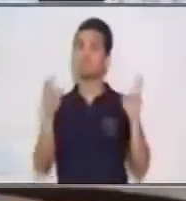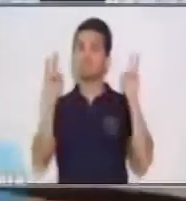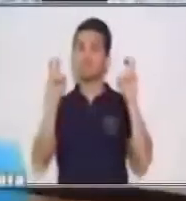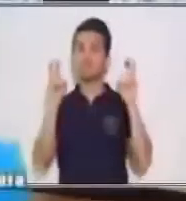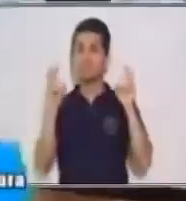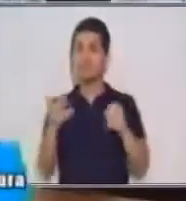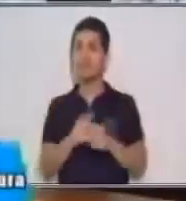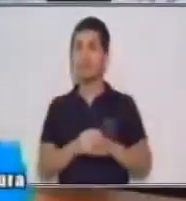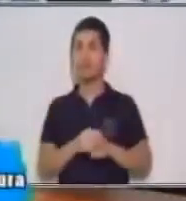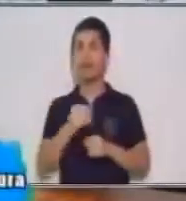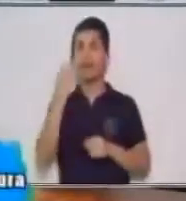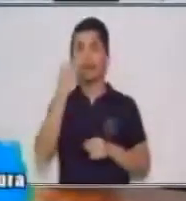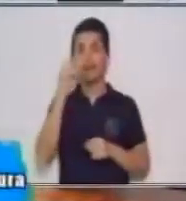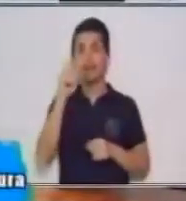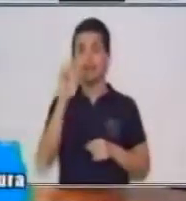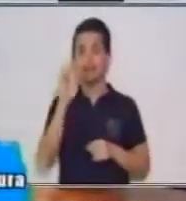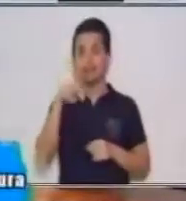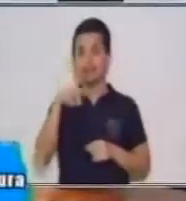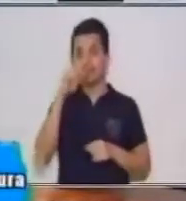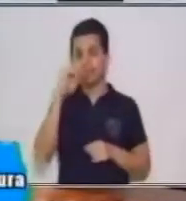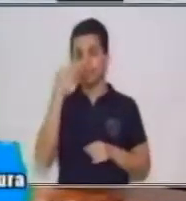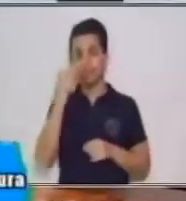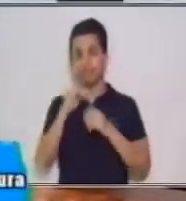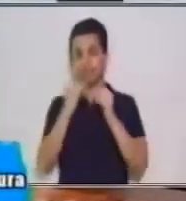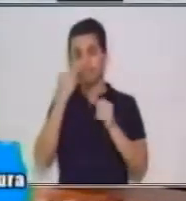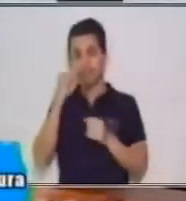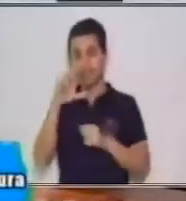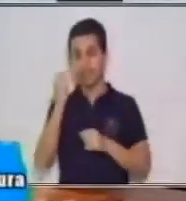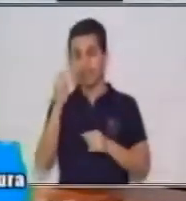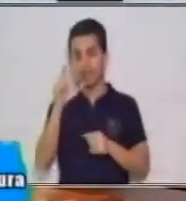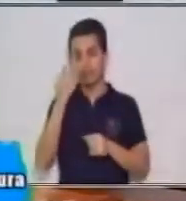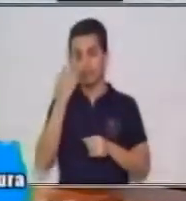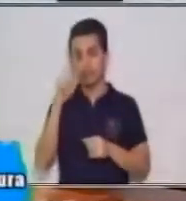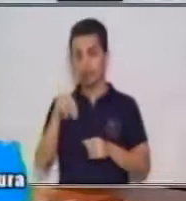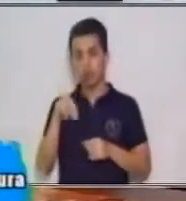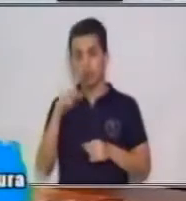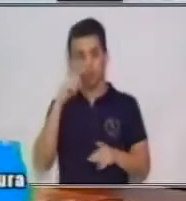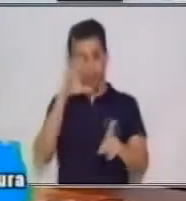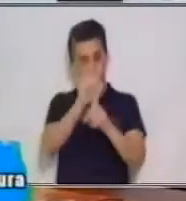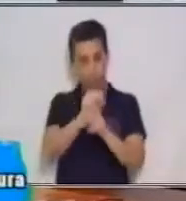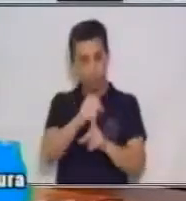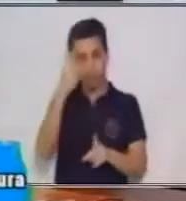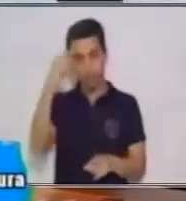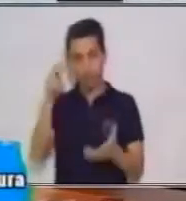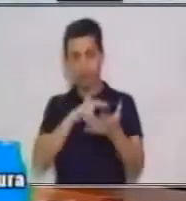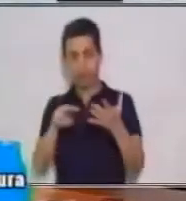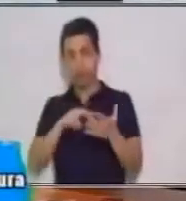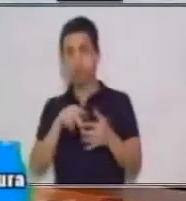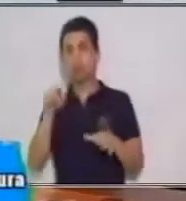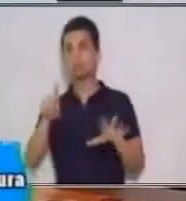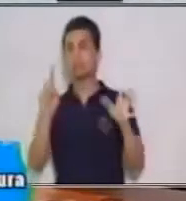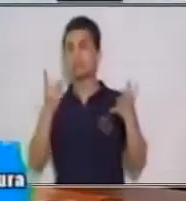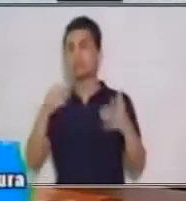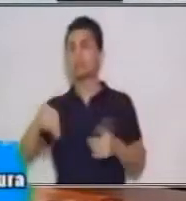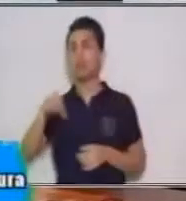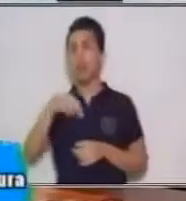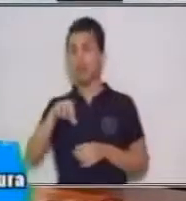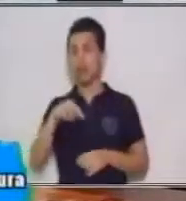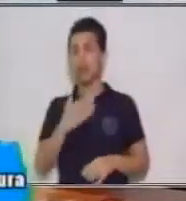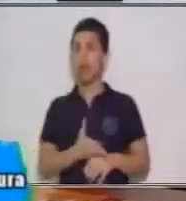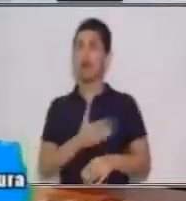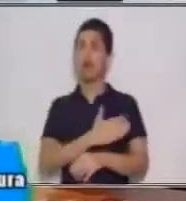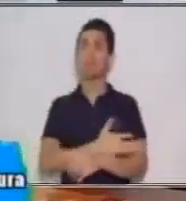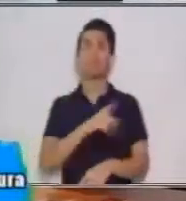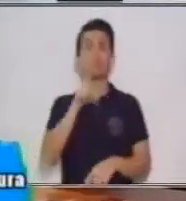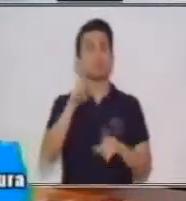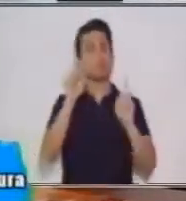tema Identificación de los tipos de lectura para el área de Comunicación y Lenguaje de Sexto Primaria. Antes de iniciar,